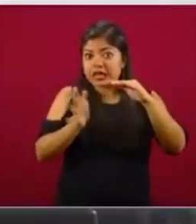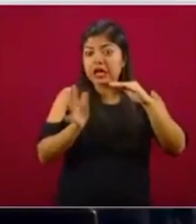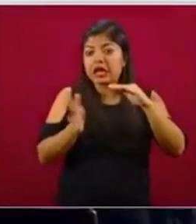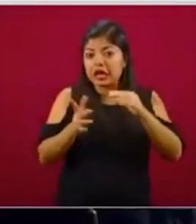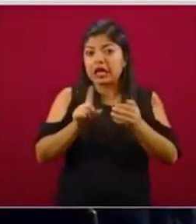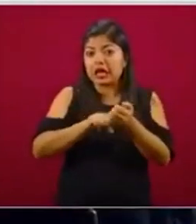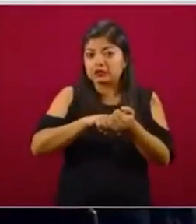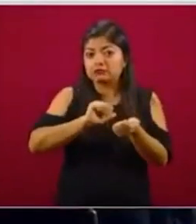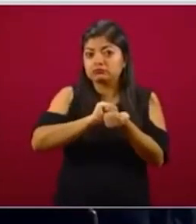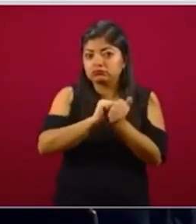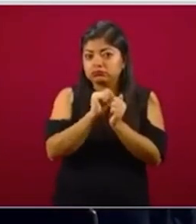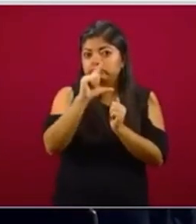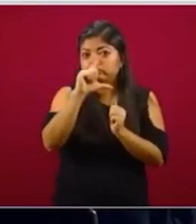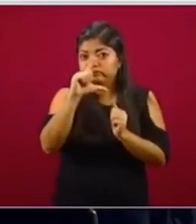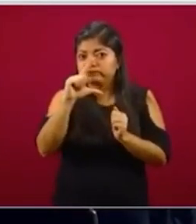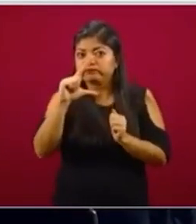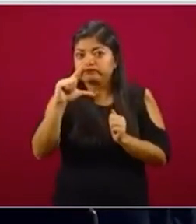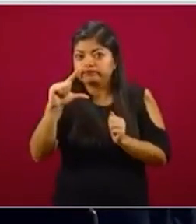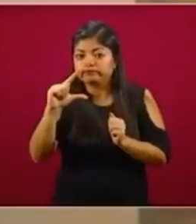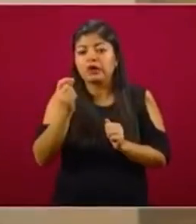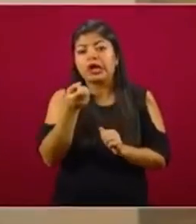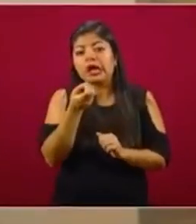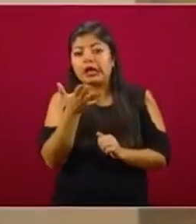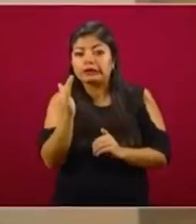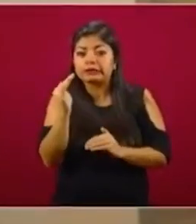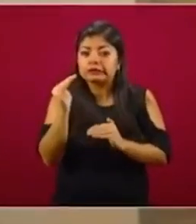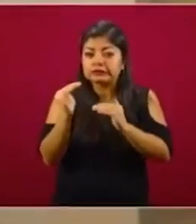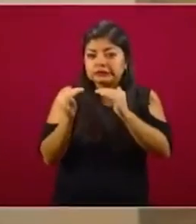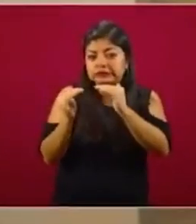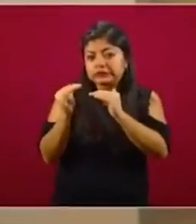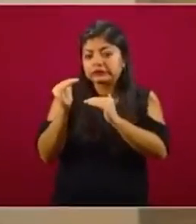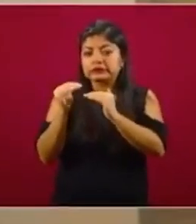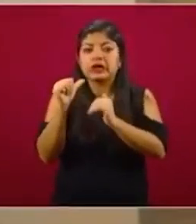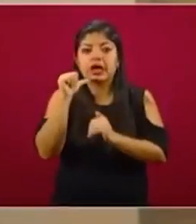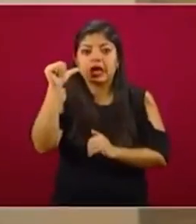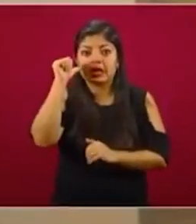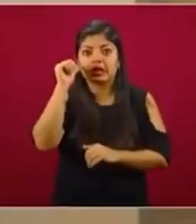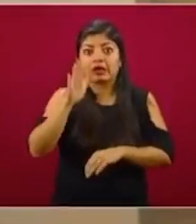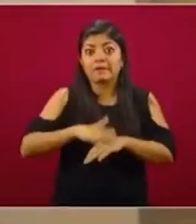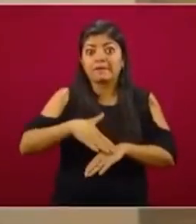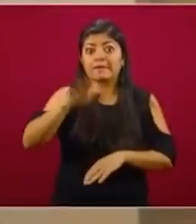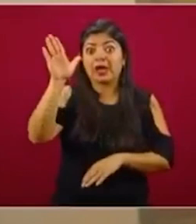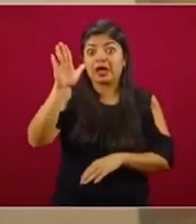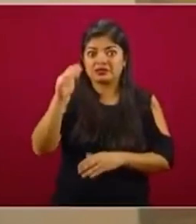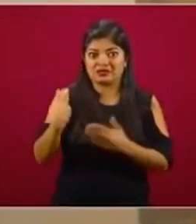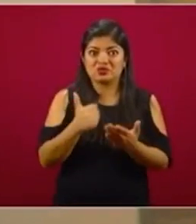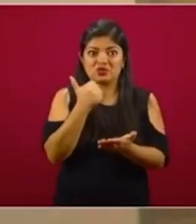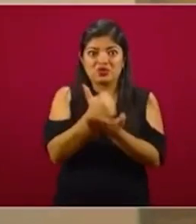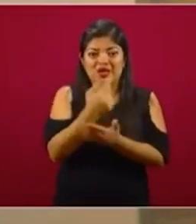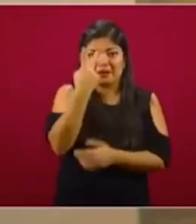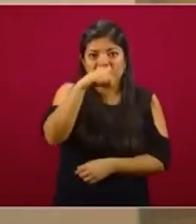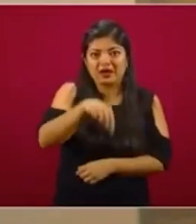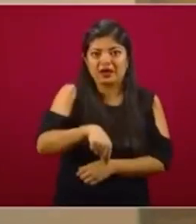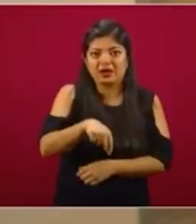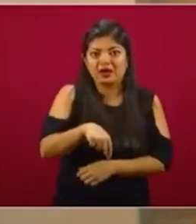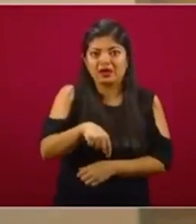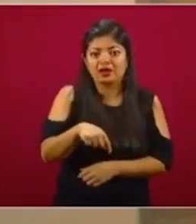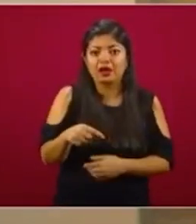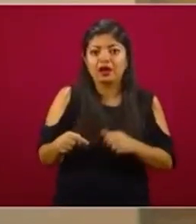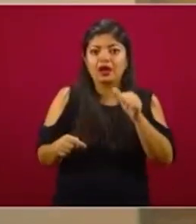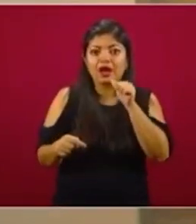de reducción en el número de casos con algunas variaciones, ayer tuvimos más casos en la Ciudad de México de los que habíamos tenido